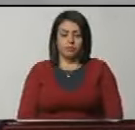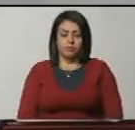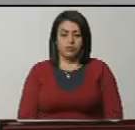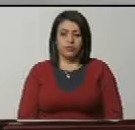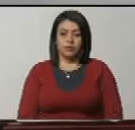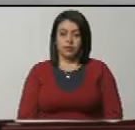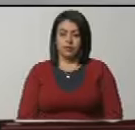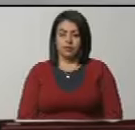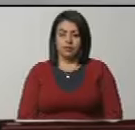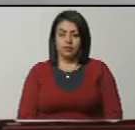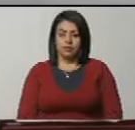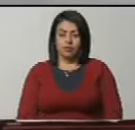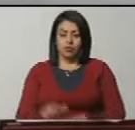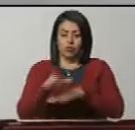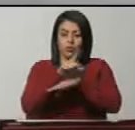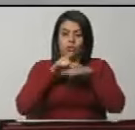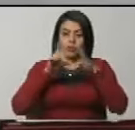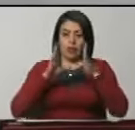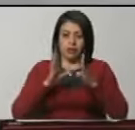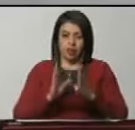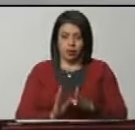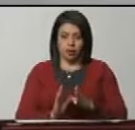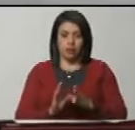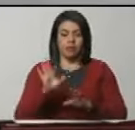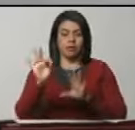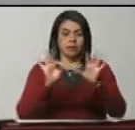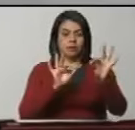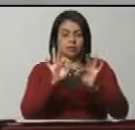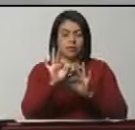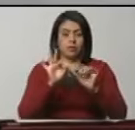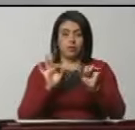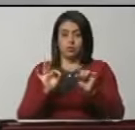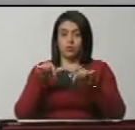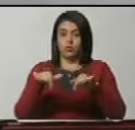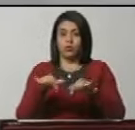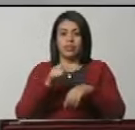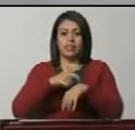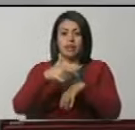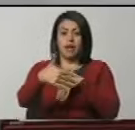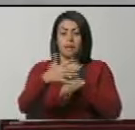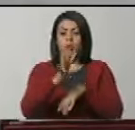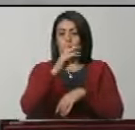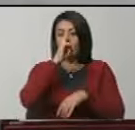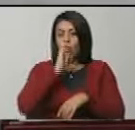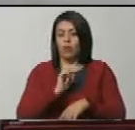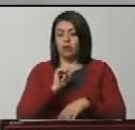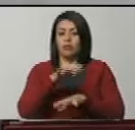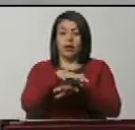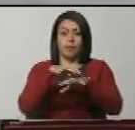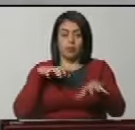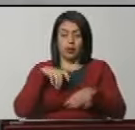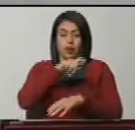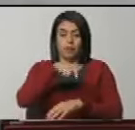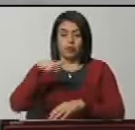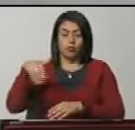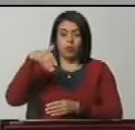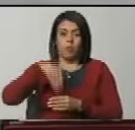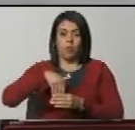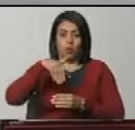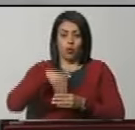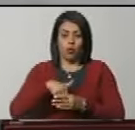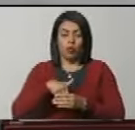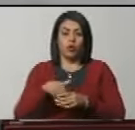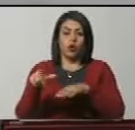Rezaría así. La gobernadora o gobernador será elegida o elegido por un periodo de cuatro años por mayoría de las personas que voten.